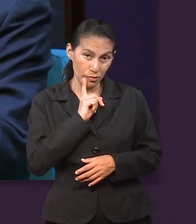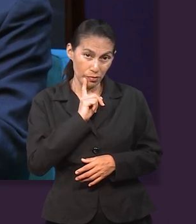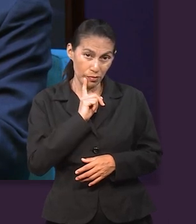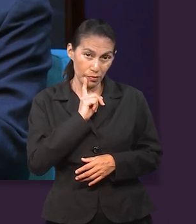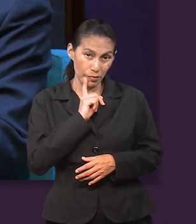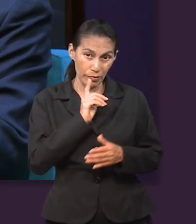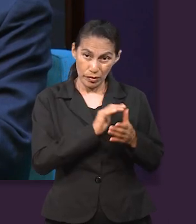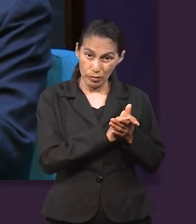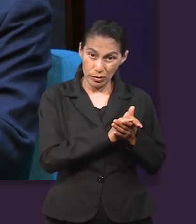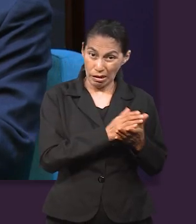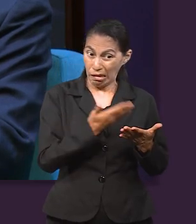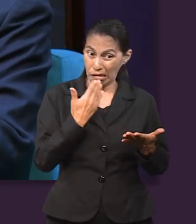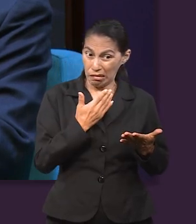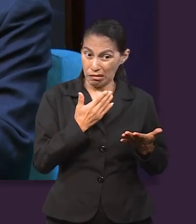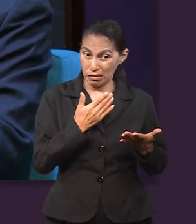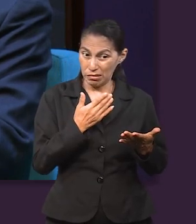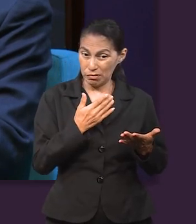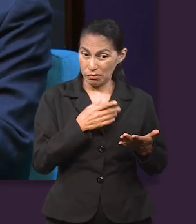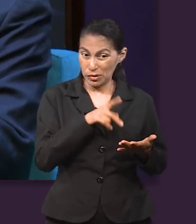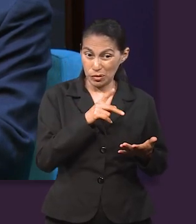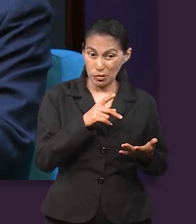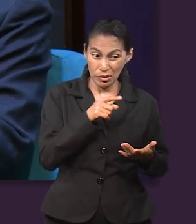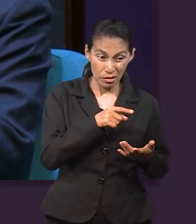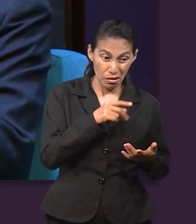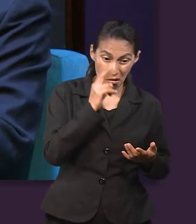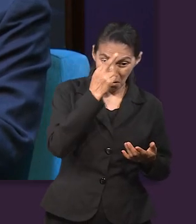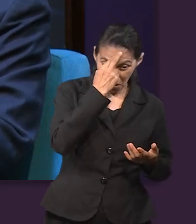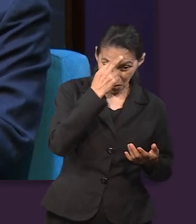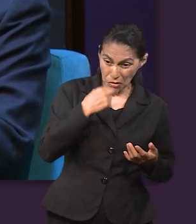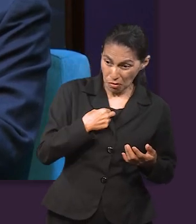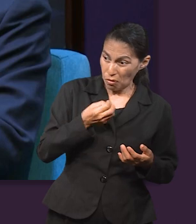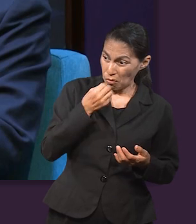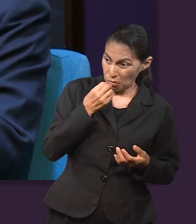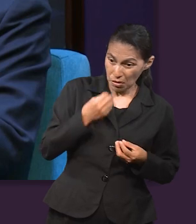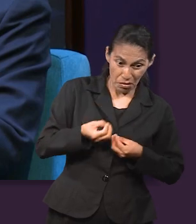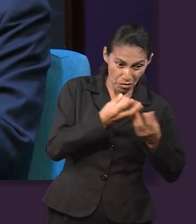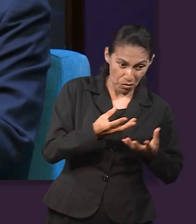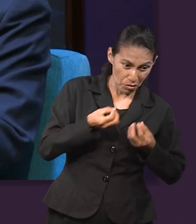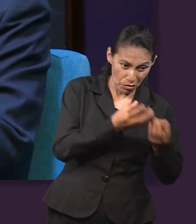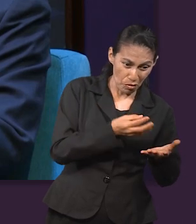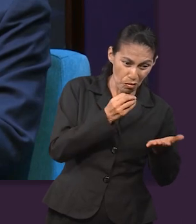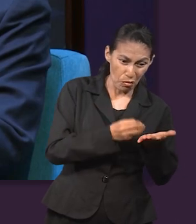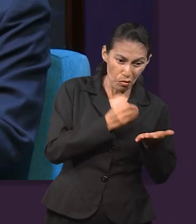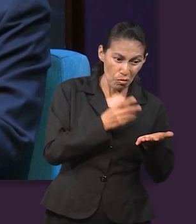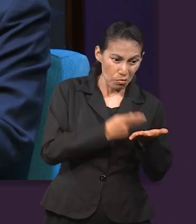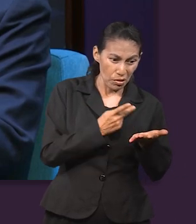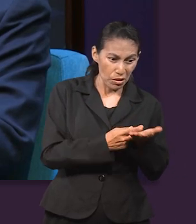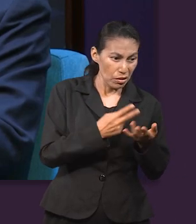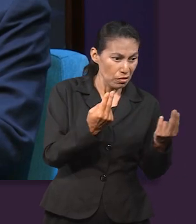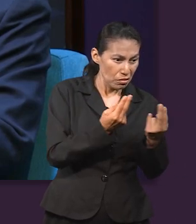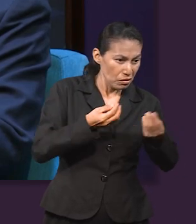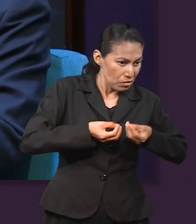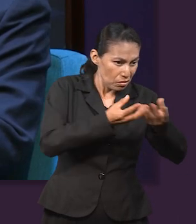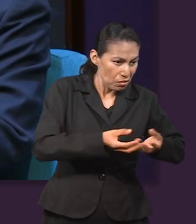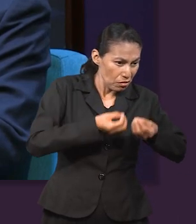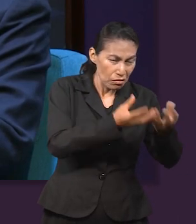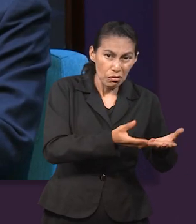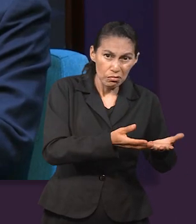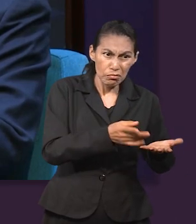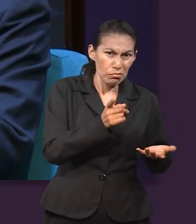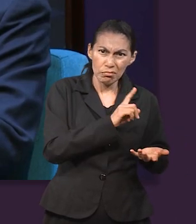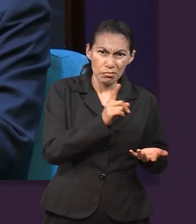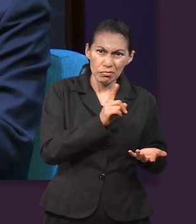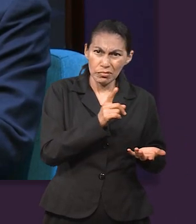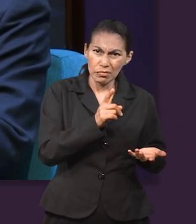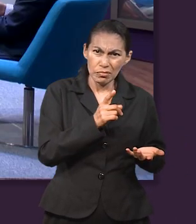Ella no quiere reconocer que soy yo quien la alimenta y le da todo lo que le falta. Hasta